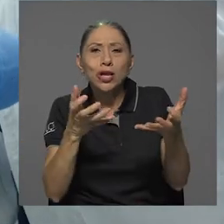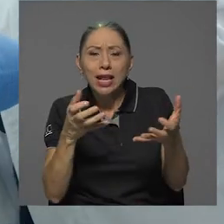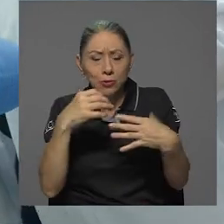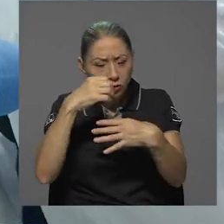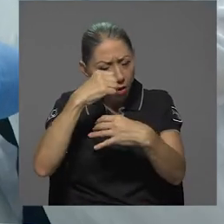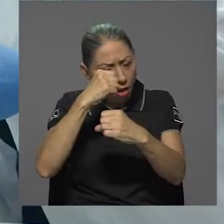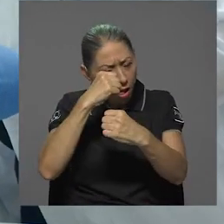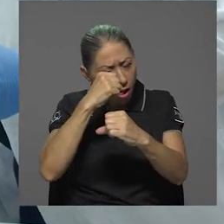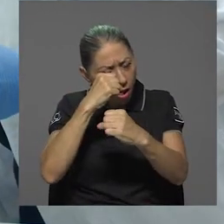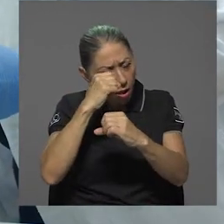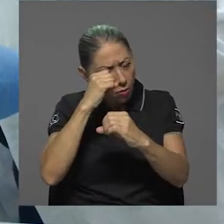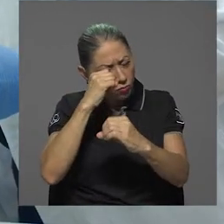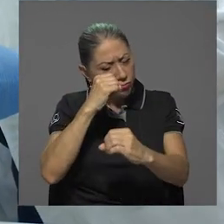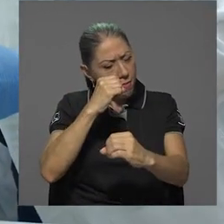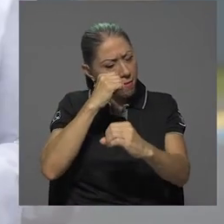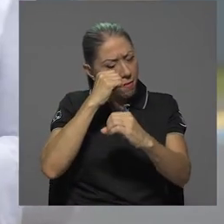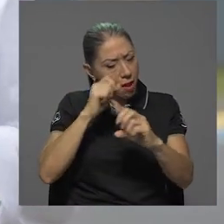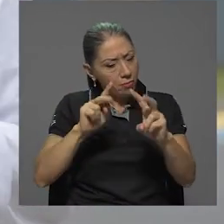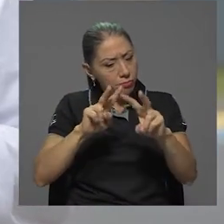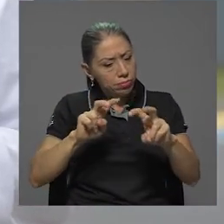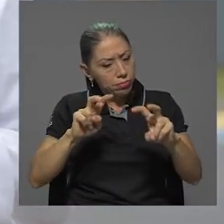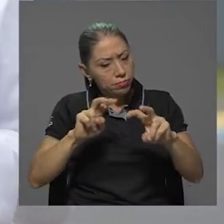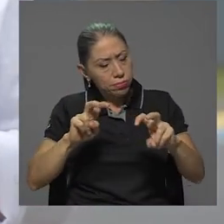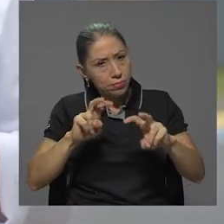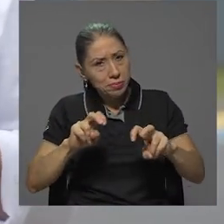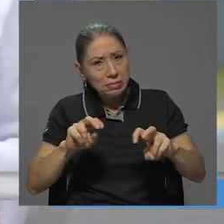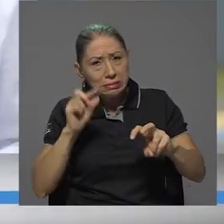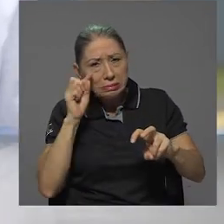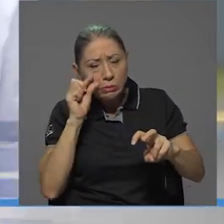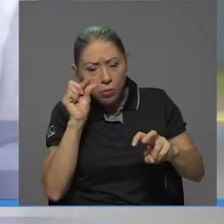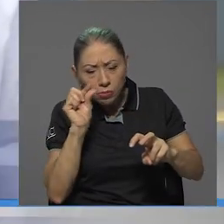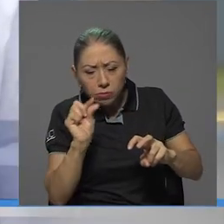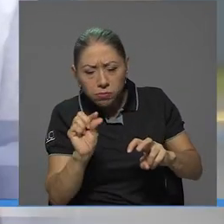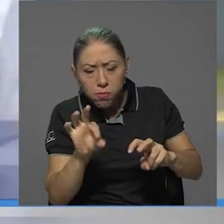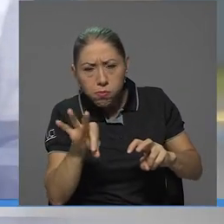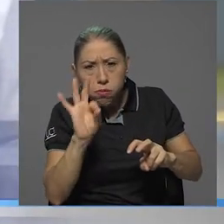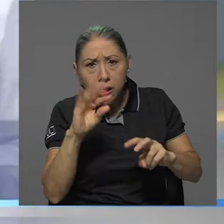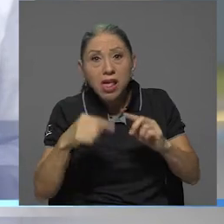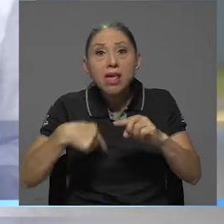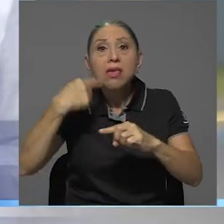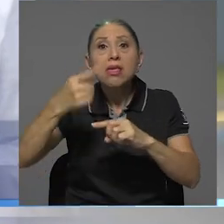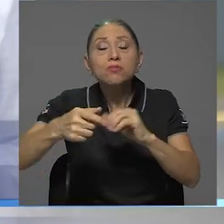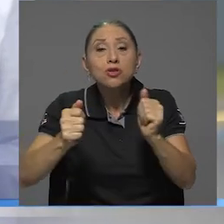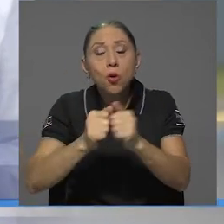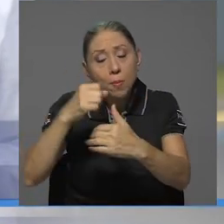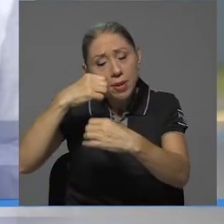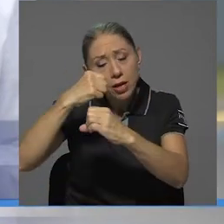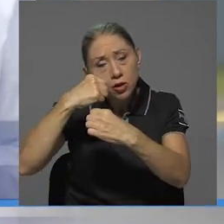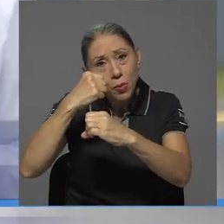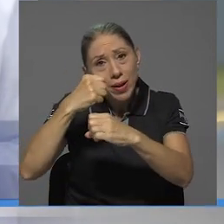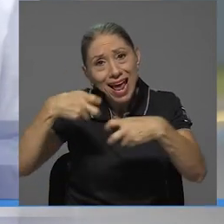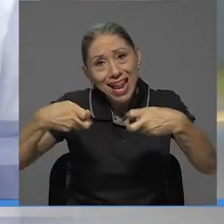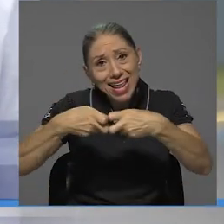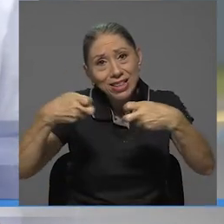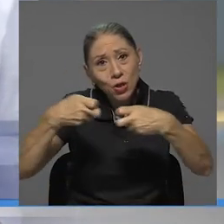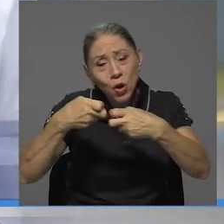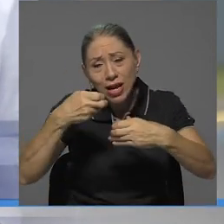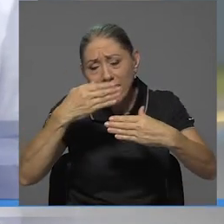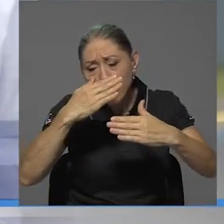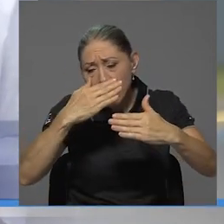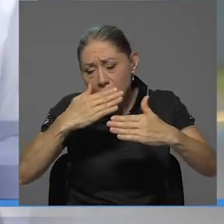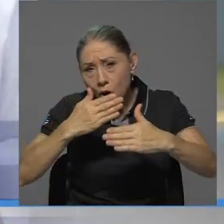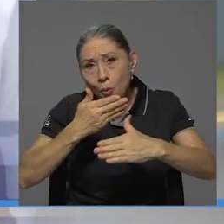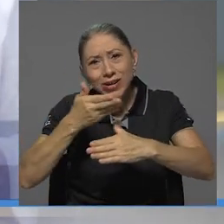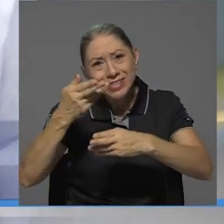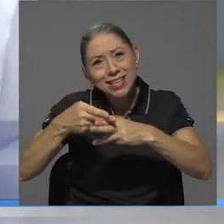análisis con microscopía óptica, que nos permite ver análisis microscópicos y después con microscopía electrónica de barrido, que tiene